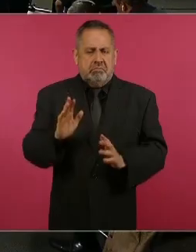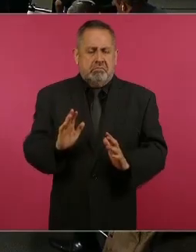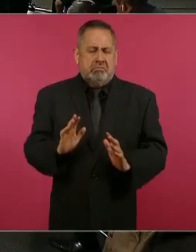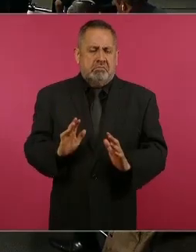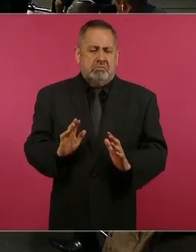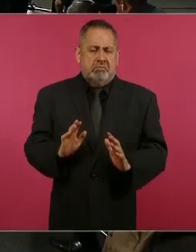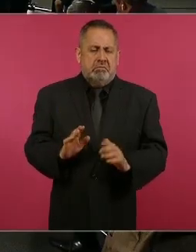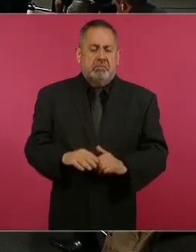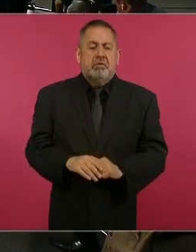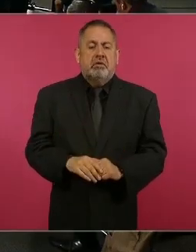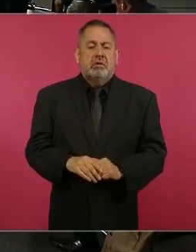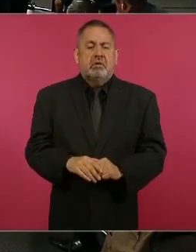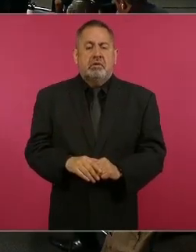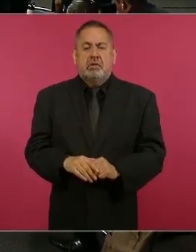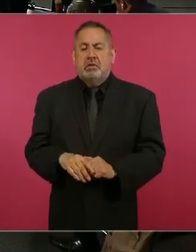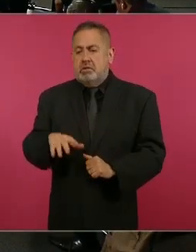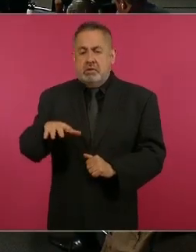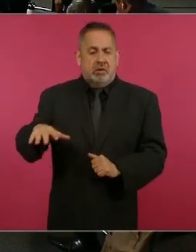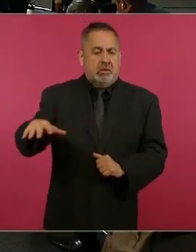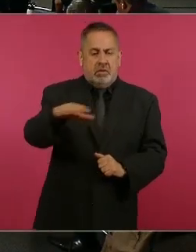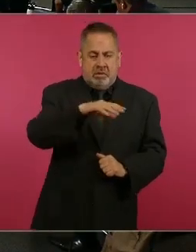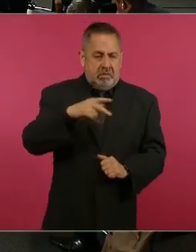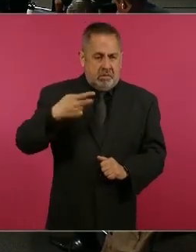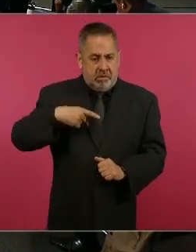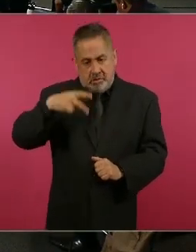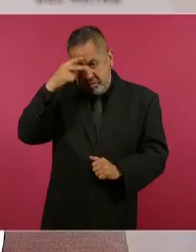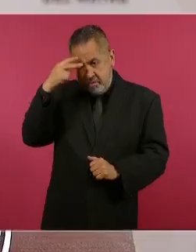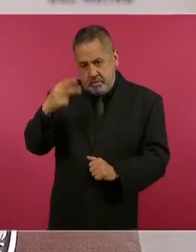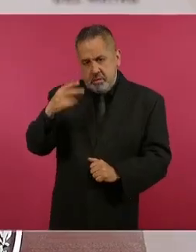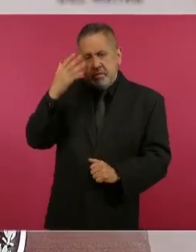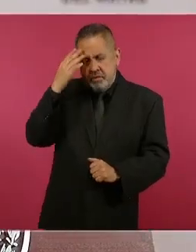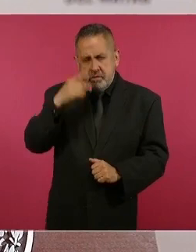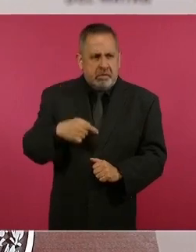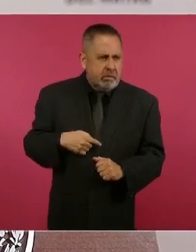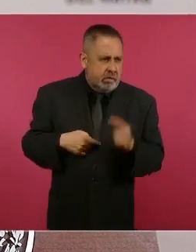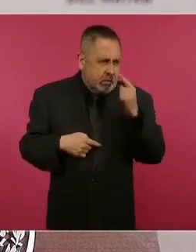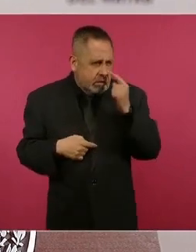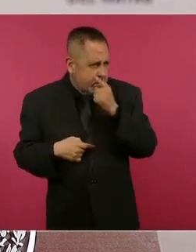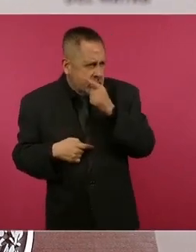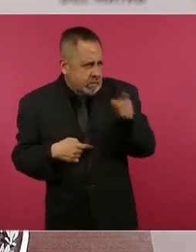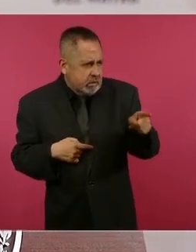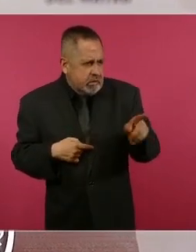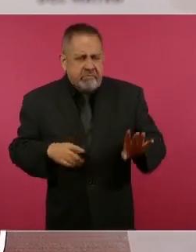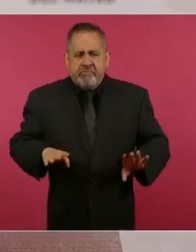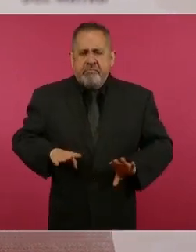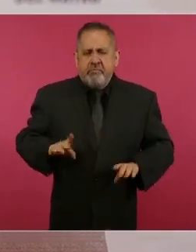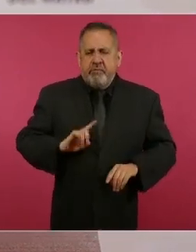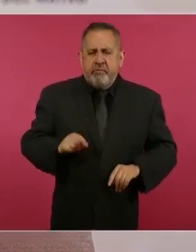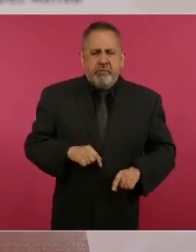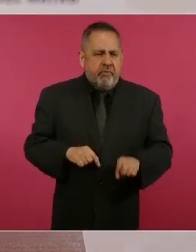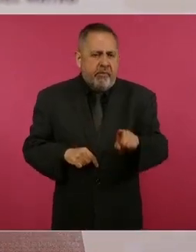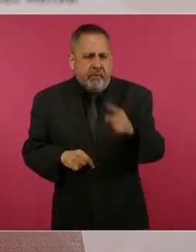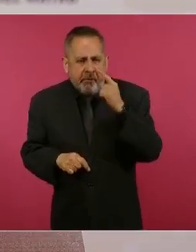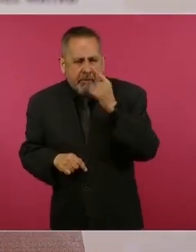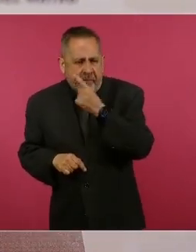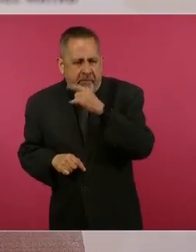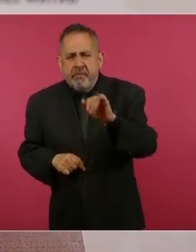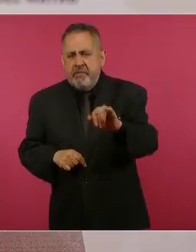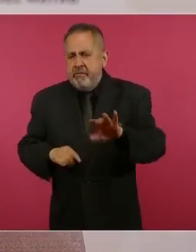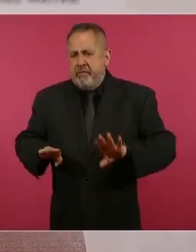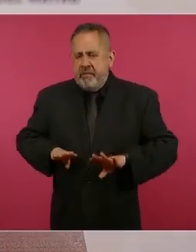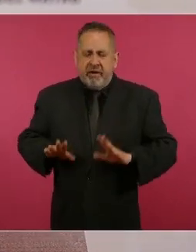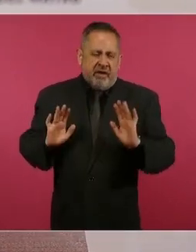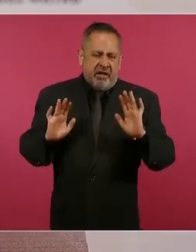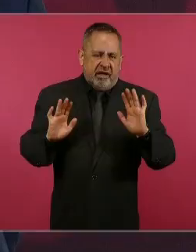sabe muy bien qué conviene, qué no conviene. Si por eso